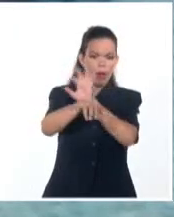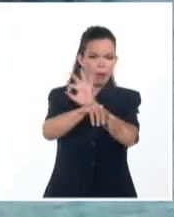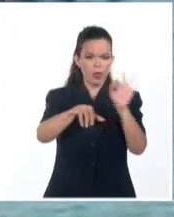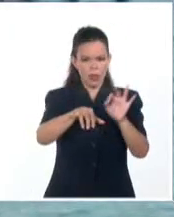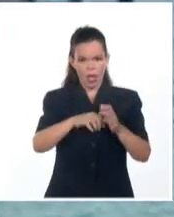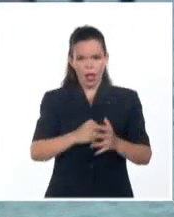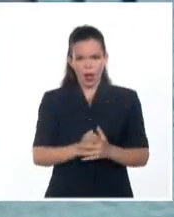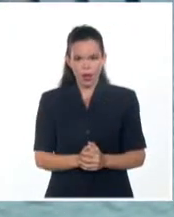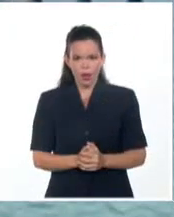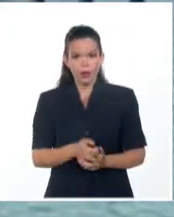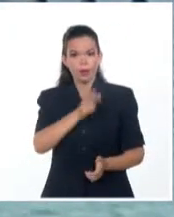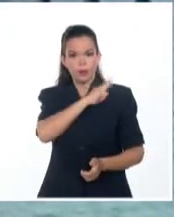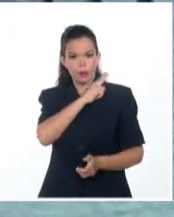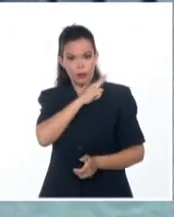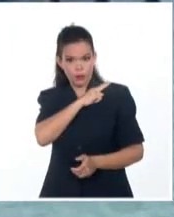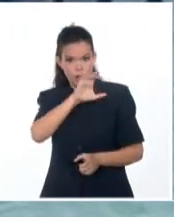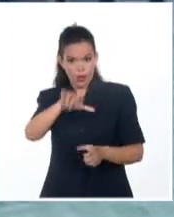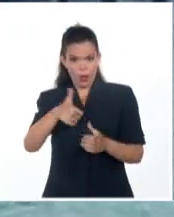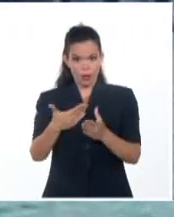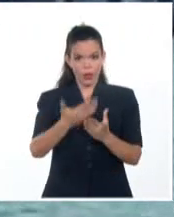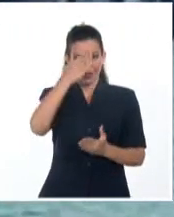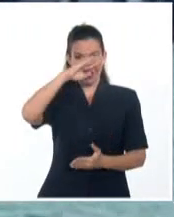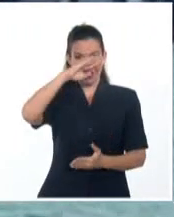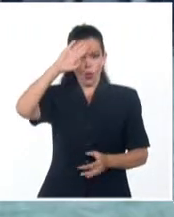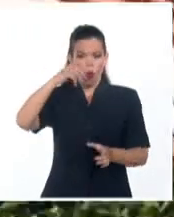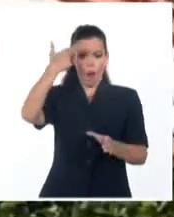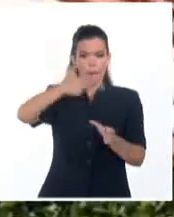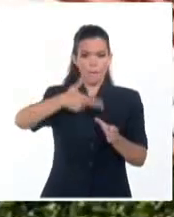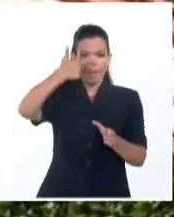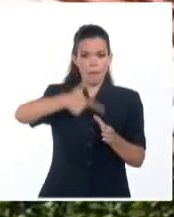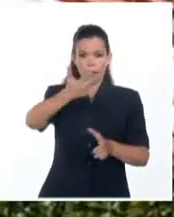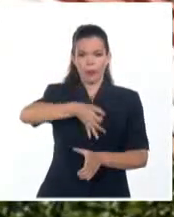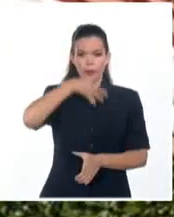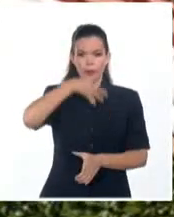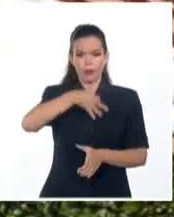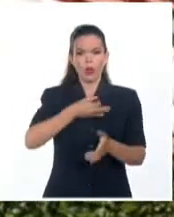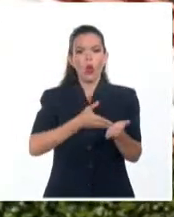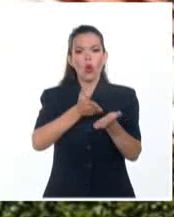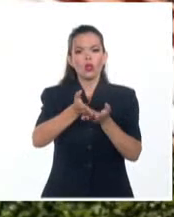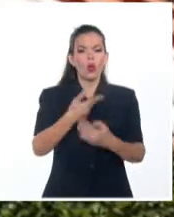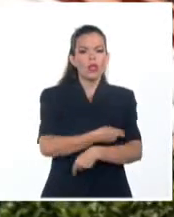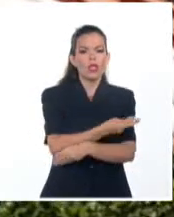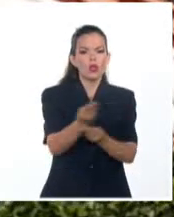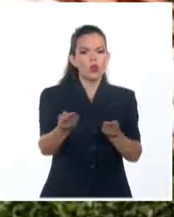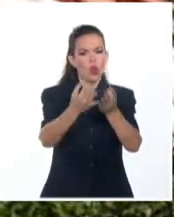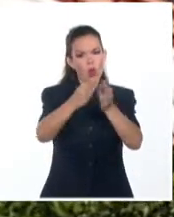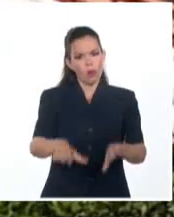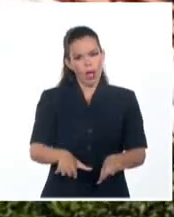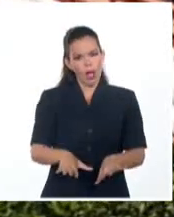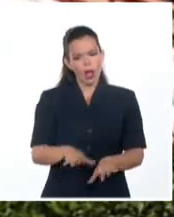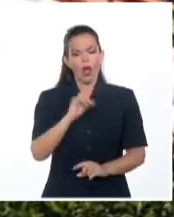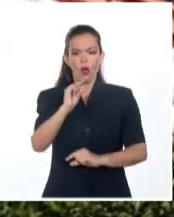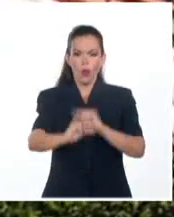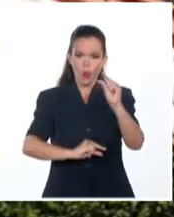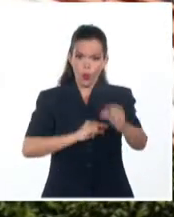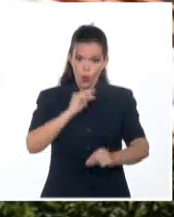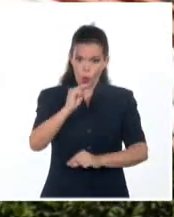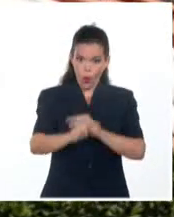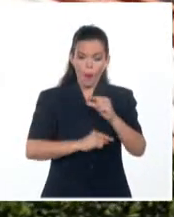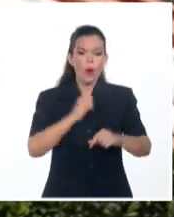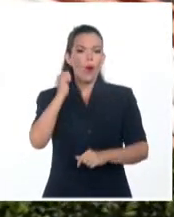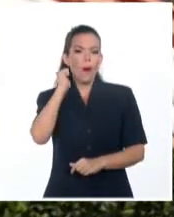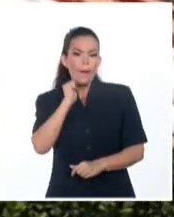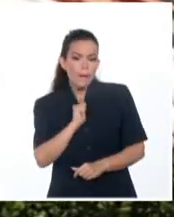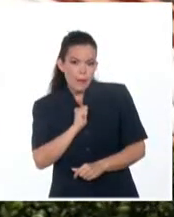Directivos de la Unión Cuba Petróleo señalan que se mantiene la distribución con los consumos actuales, los que se incrementarán discretamente a